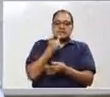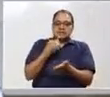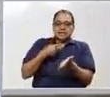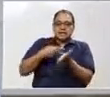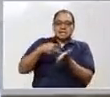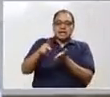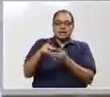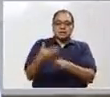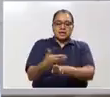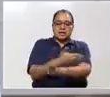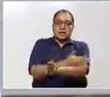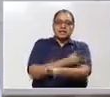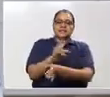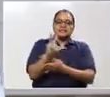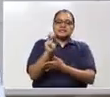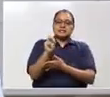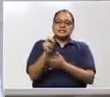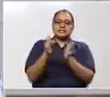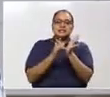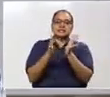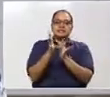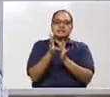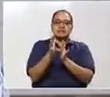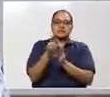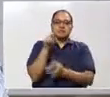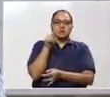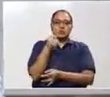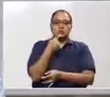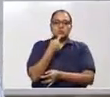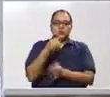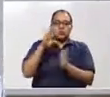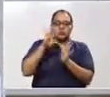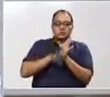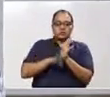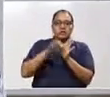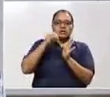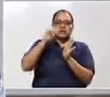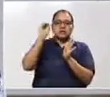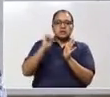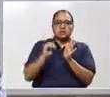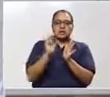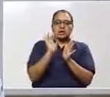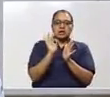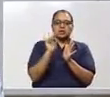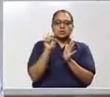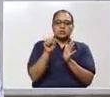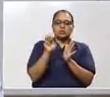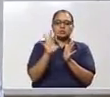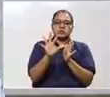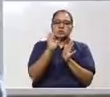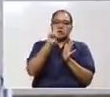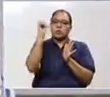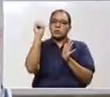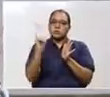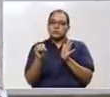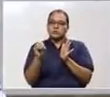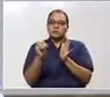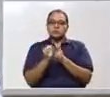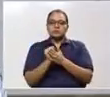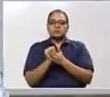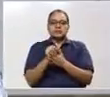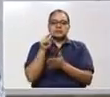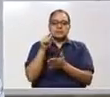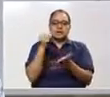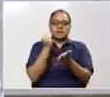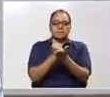antes del 30 de abril, van a gozar de un descuento del 8.5 por ciento del